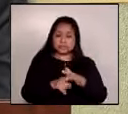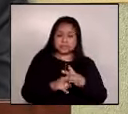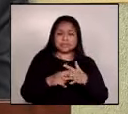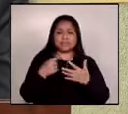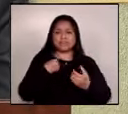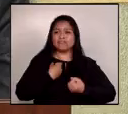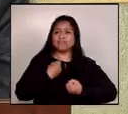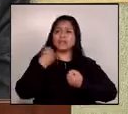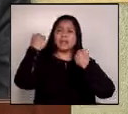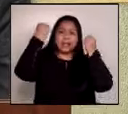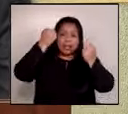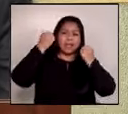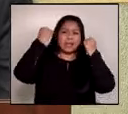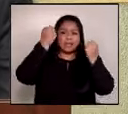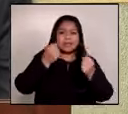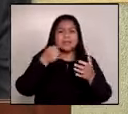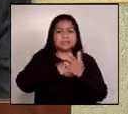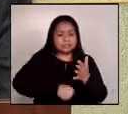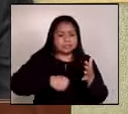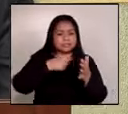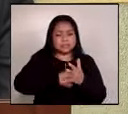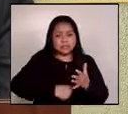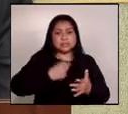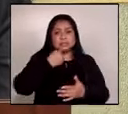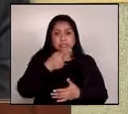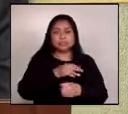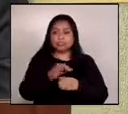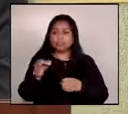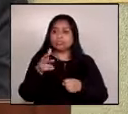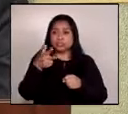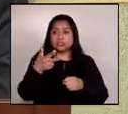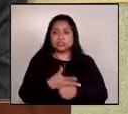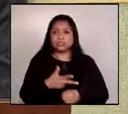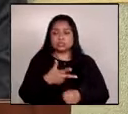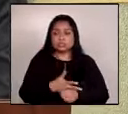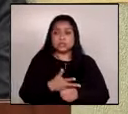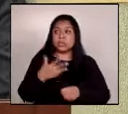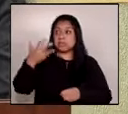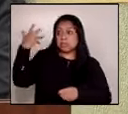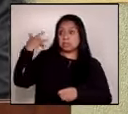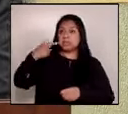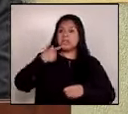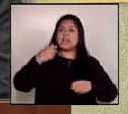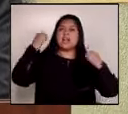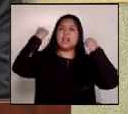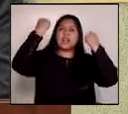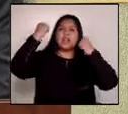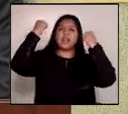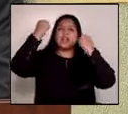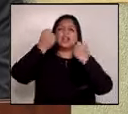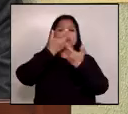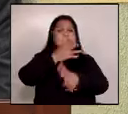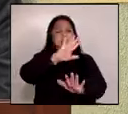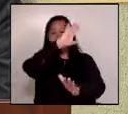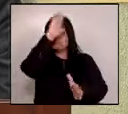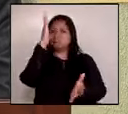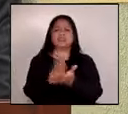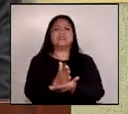pueblo de Guatemala que dignamente alzó su voz hace unos meses y dijo basta ya.